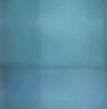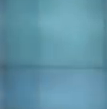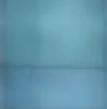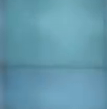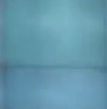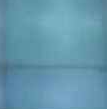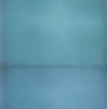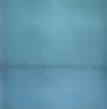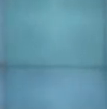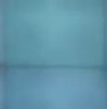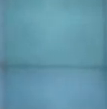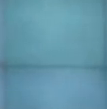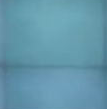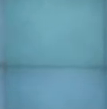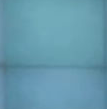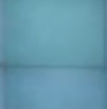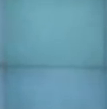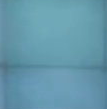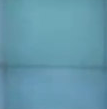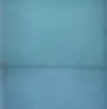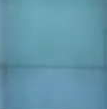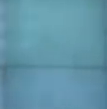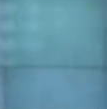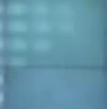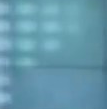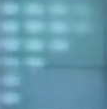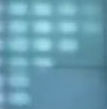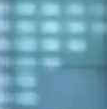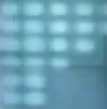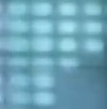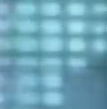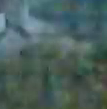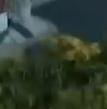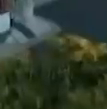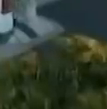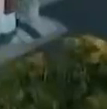Información de último minuto, de inmediato nos unimos a la actividad presidencial.